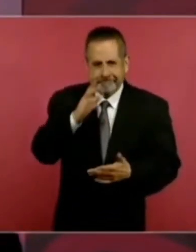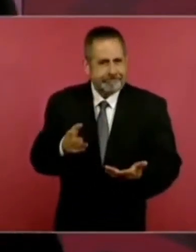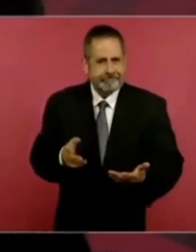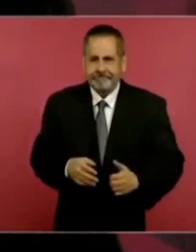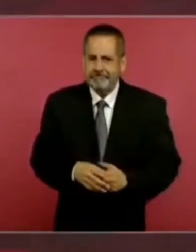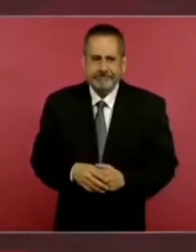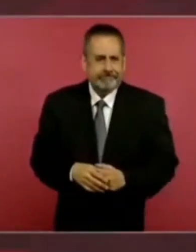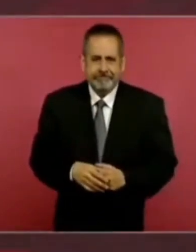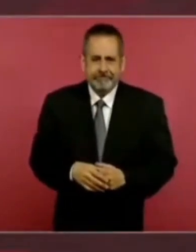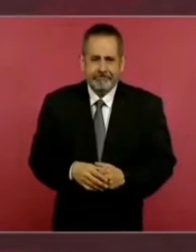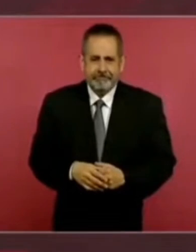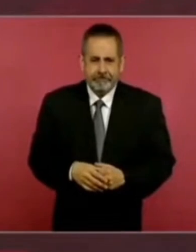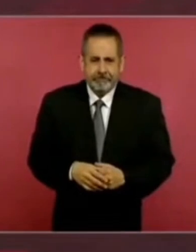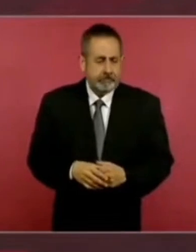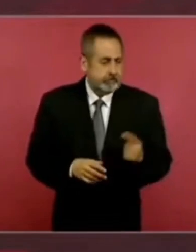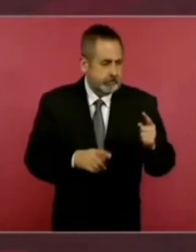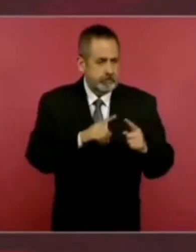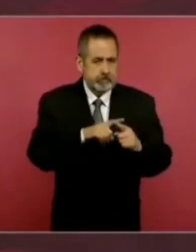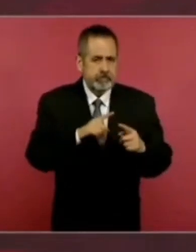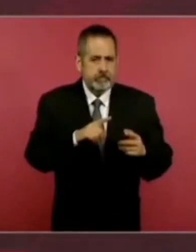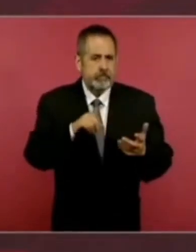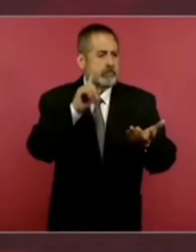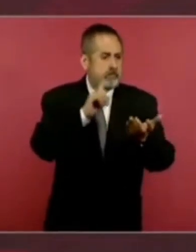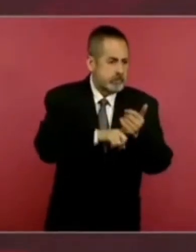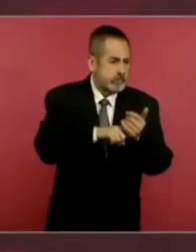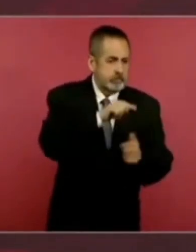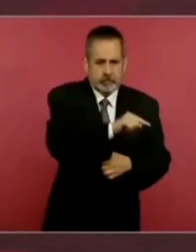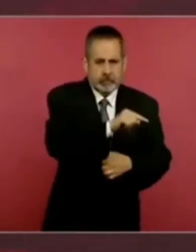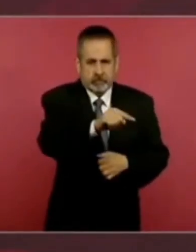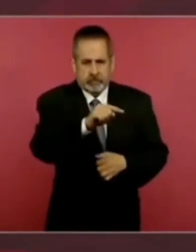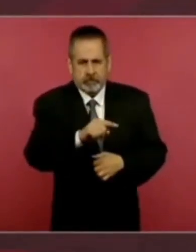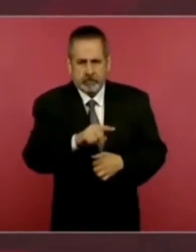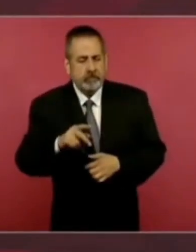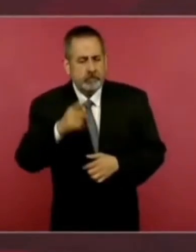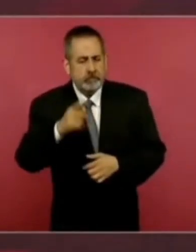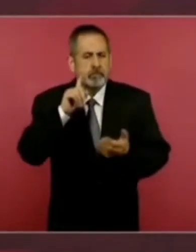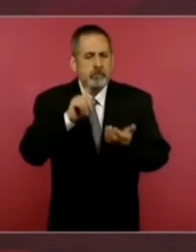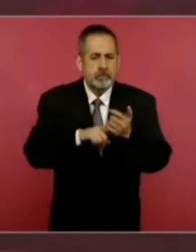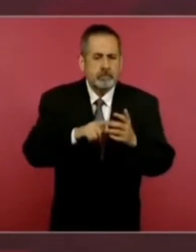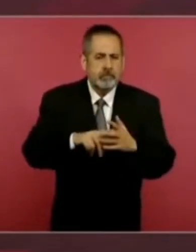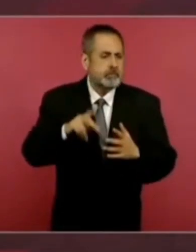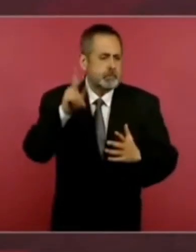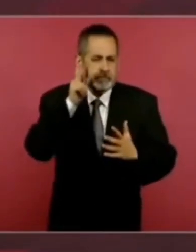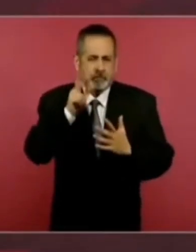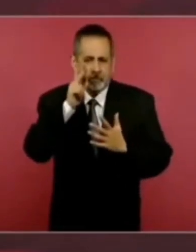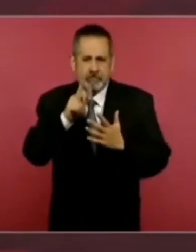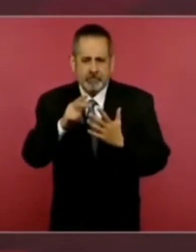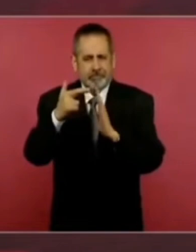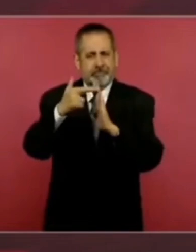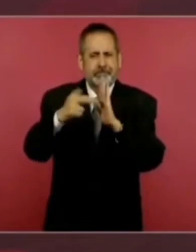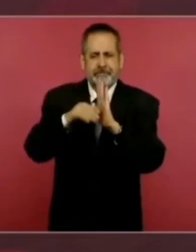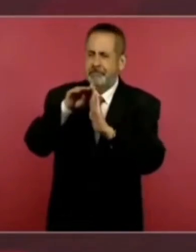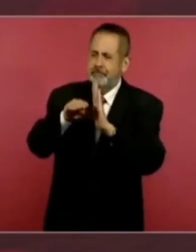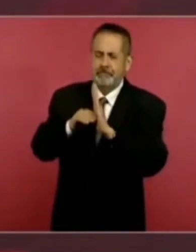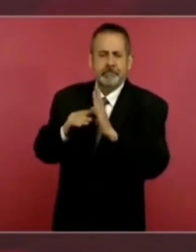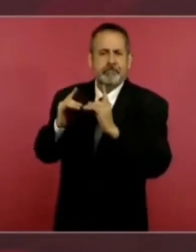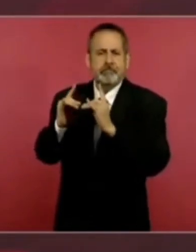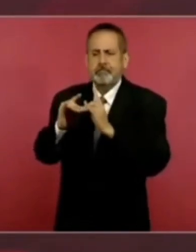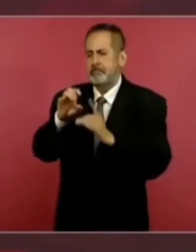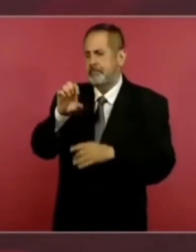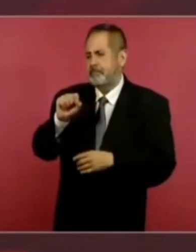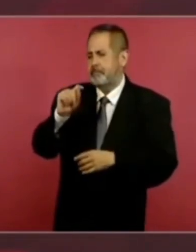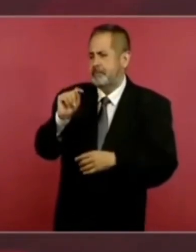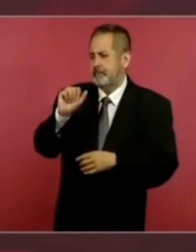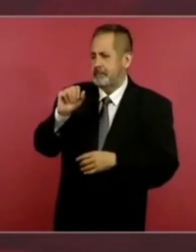una prueba que le habían hecho pruebas con el protocolo de Estambul. no,